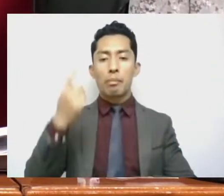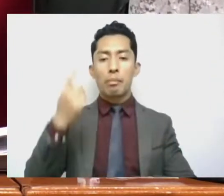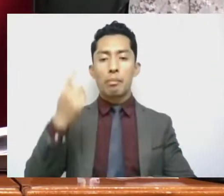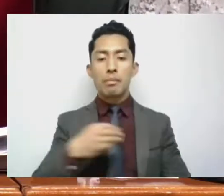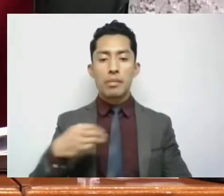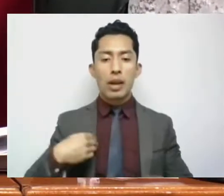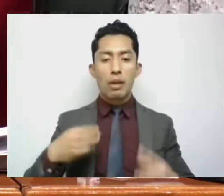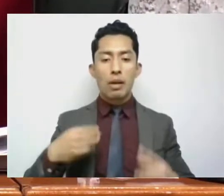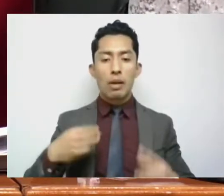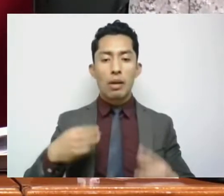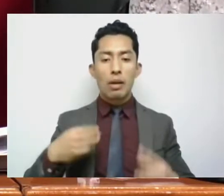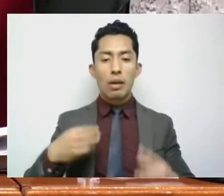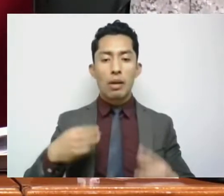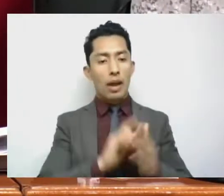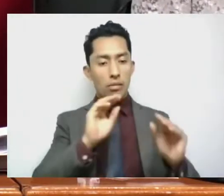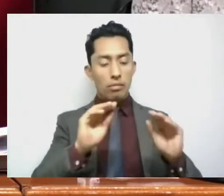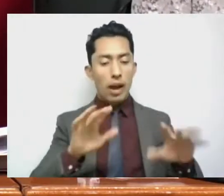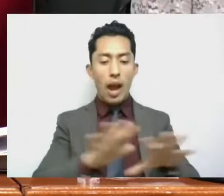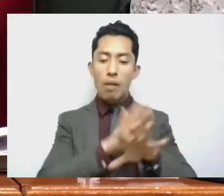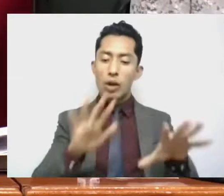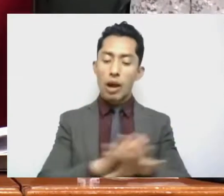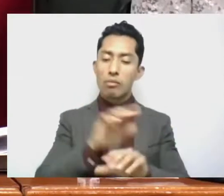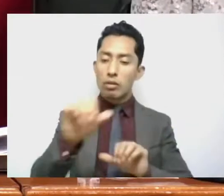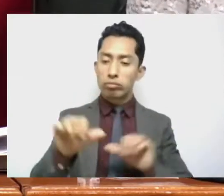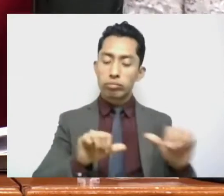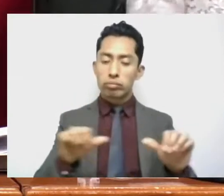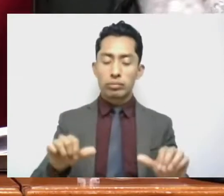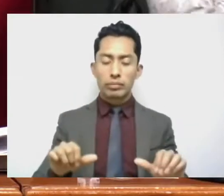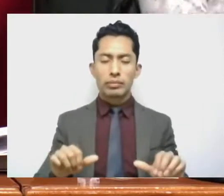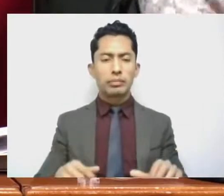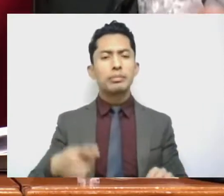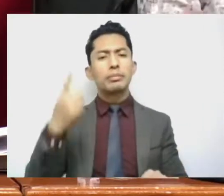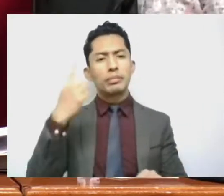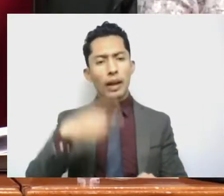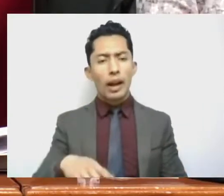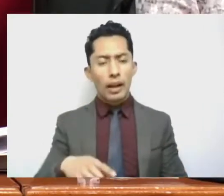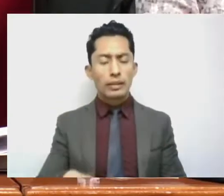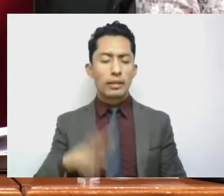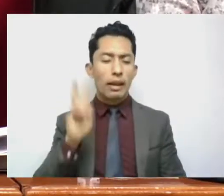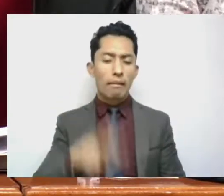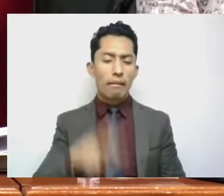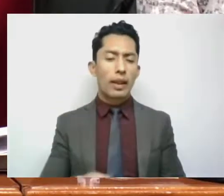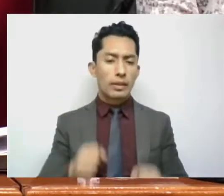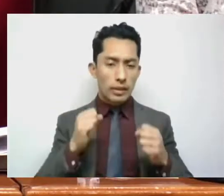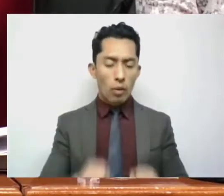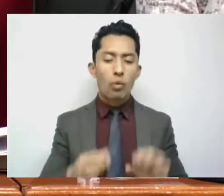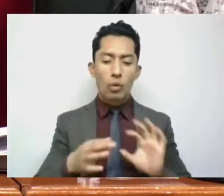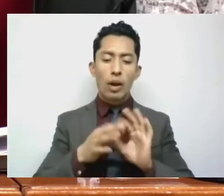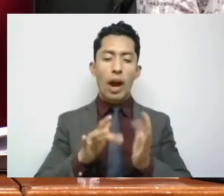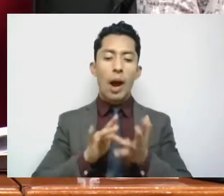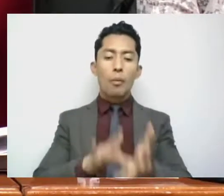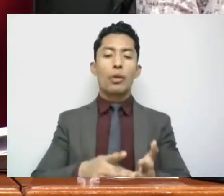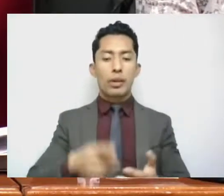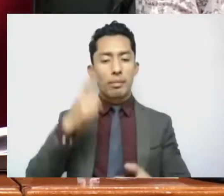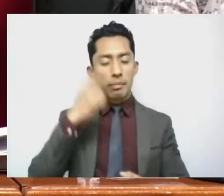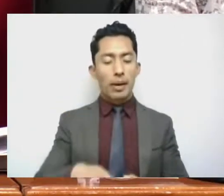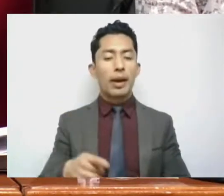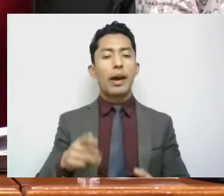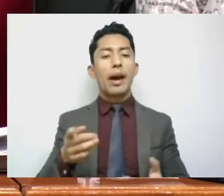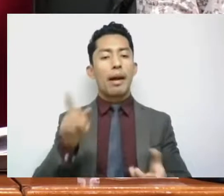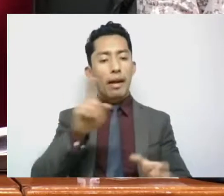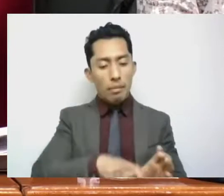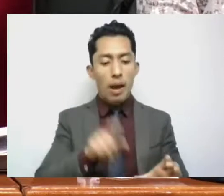legislativas. Con ello, estamos ciertos, se coadyuvará a la integración y en el